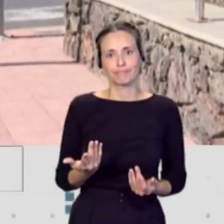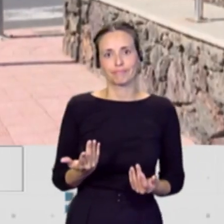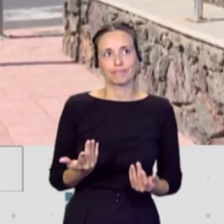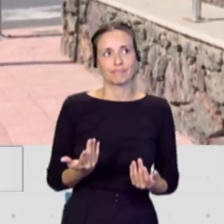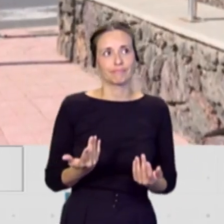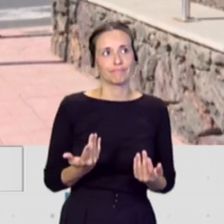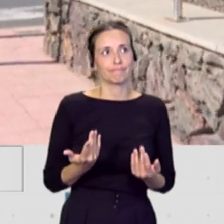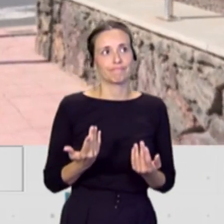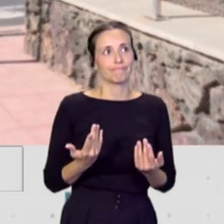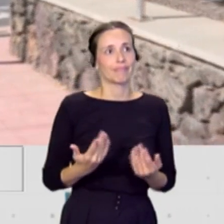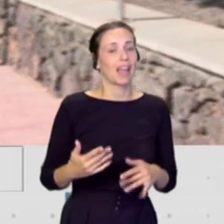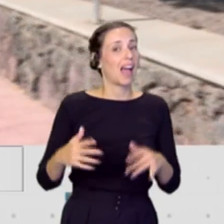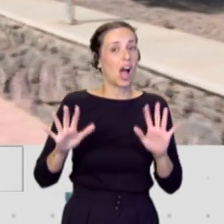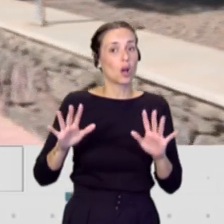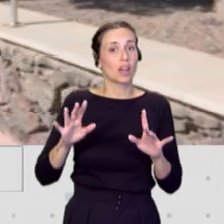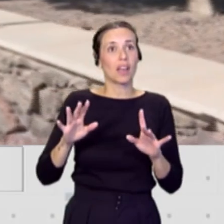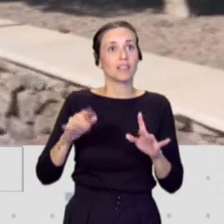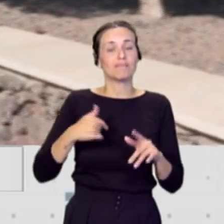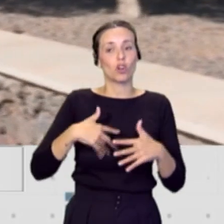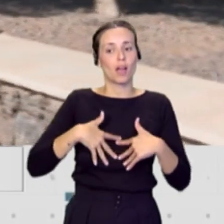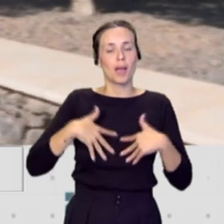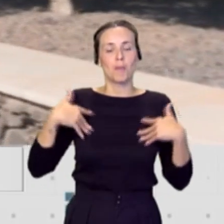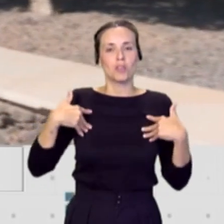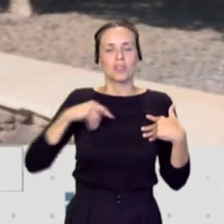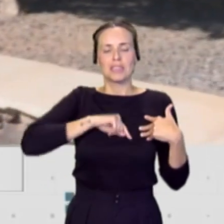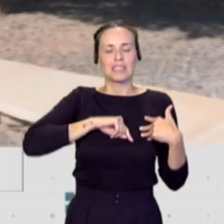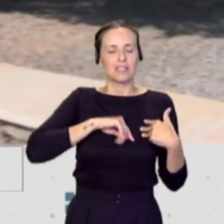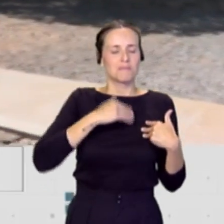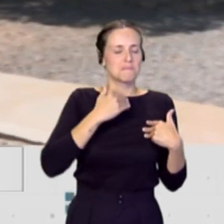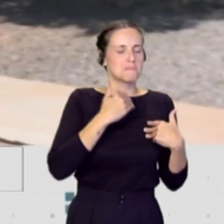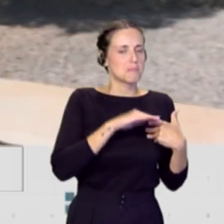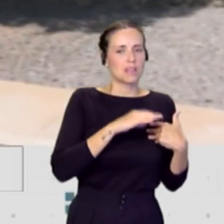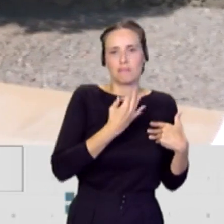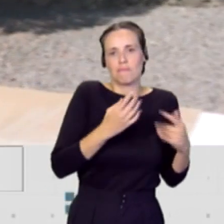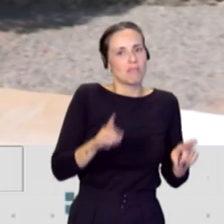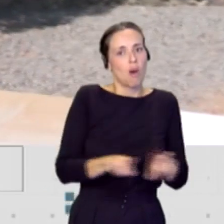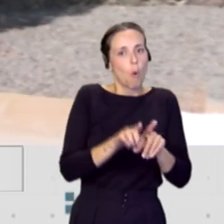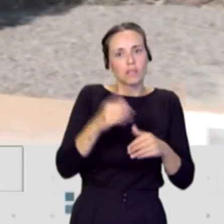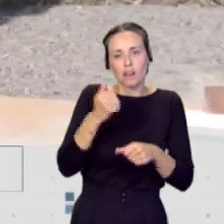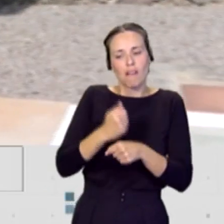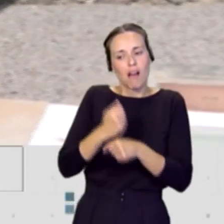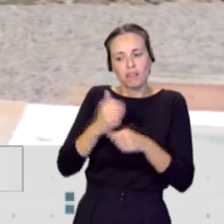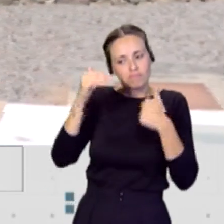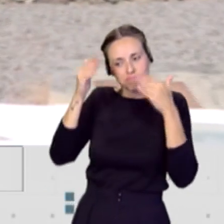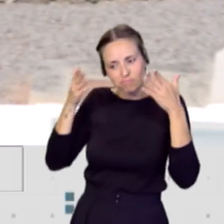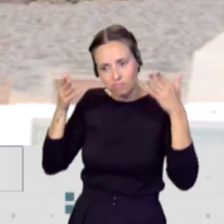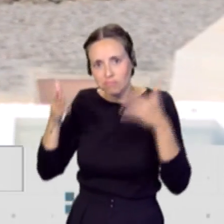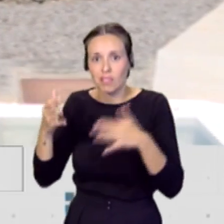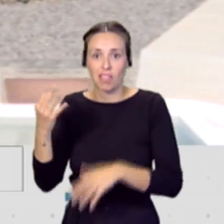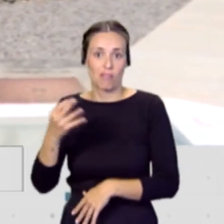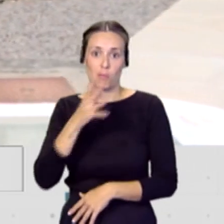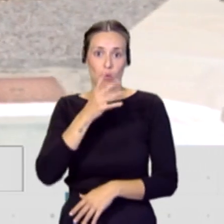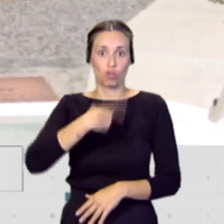desde el punto de vista anímico, tenemos que ser ayudados a esta gente. Somos un país que hemos dependido de la migración